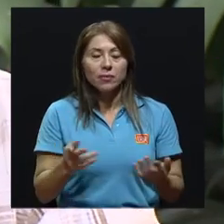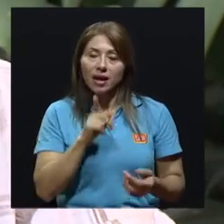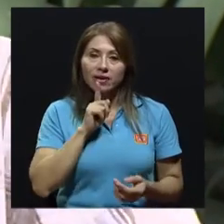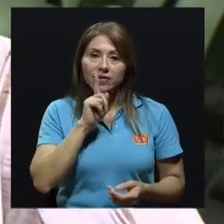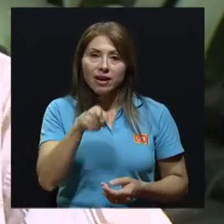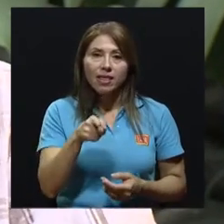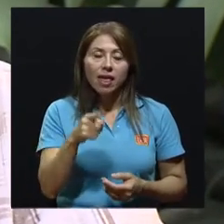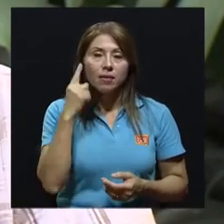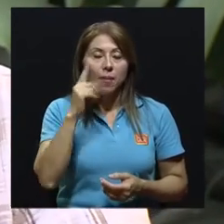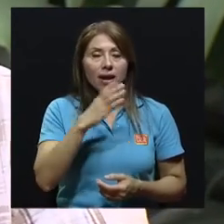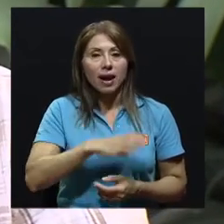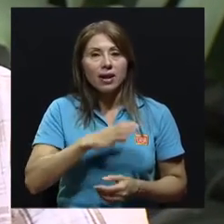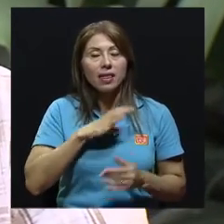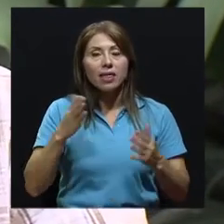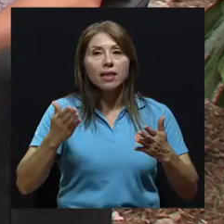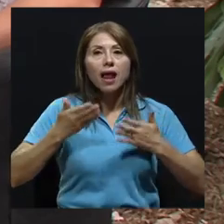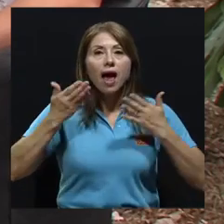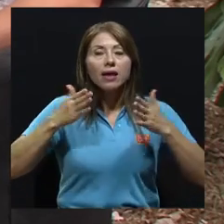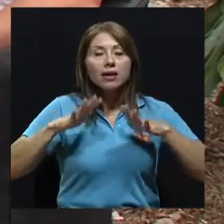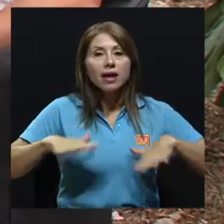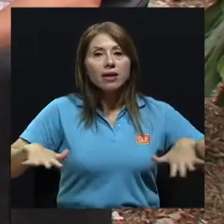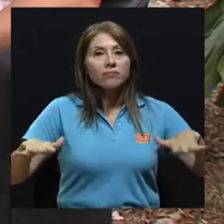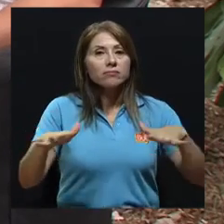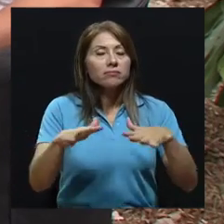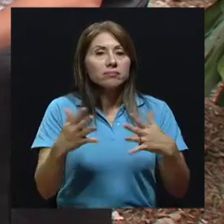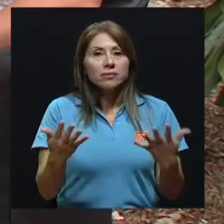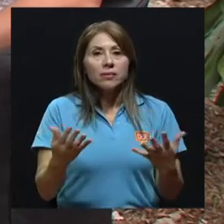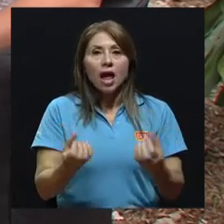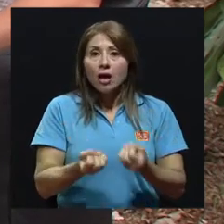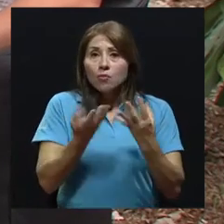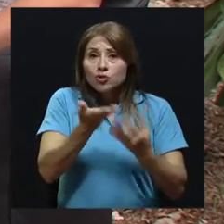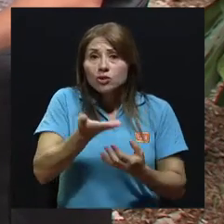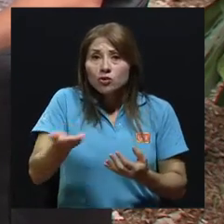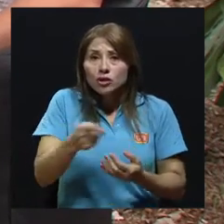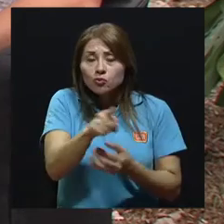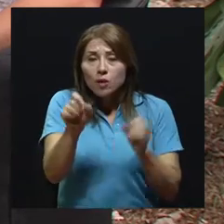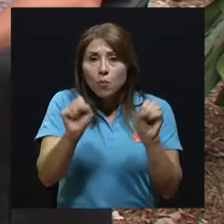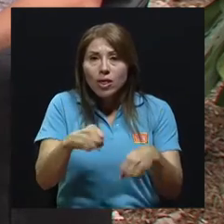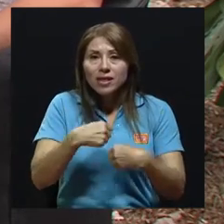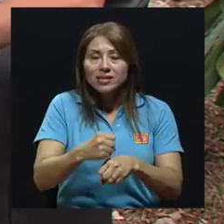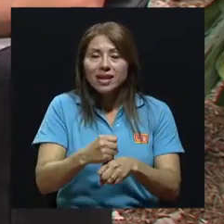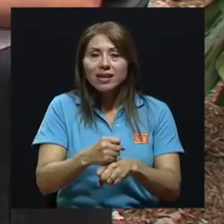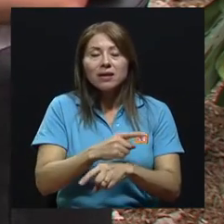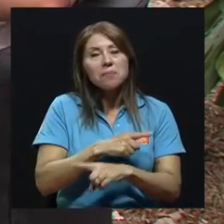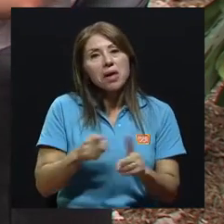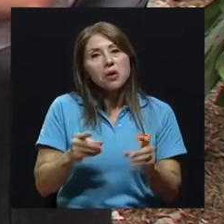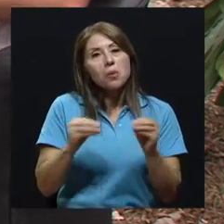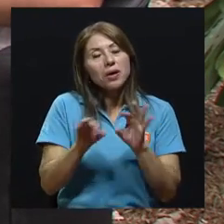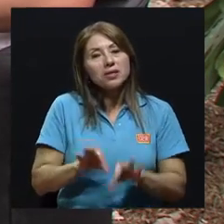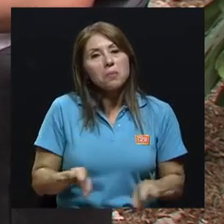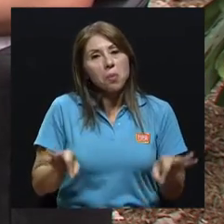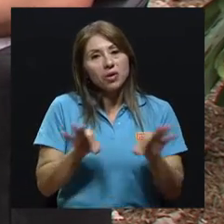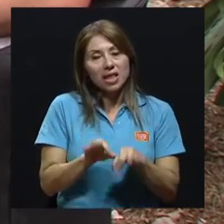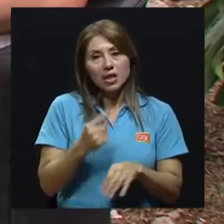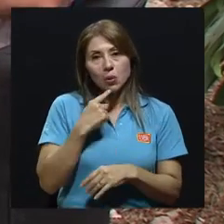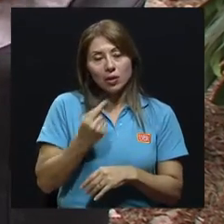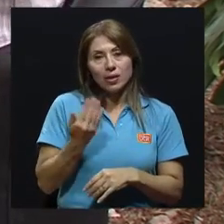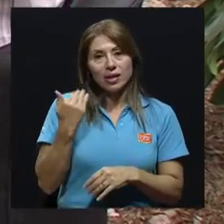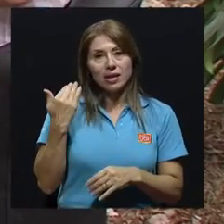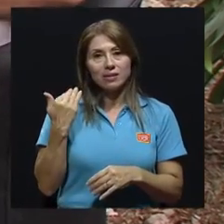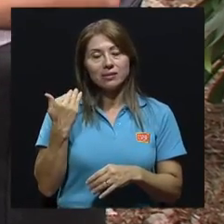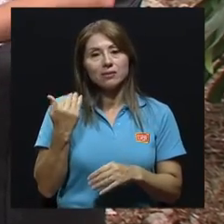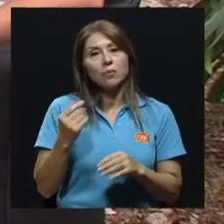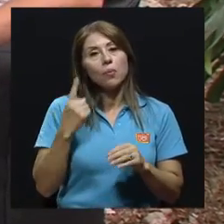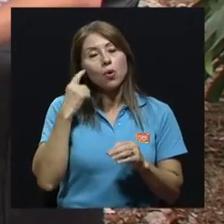en realidad para lo que es calidad del aire hay muchas cosas que usted podría hacer pero esos son de los esfuerzos más importantes que podrían tener un